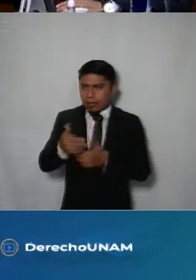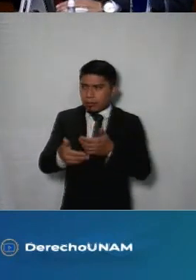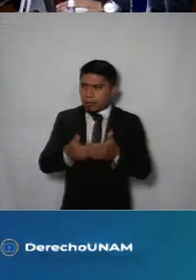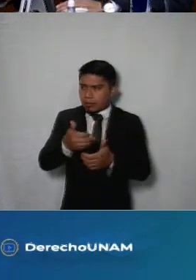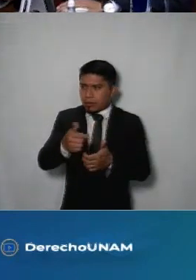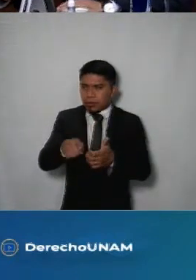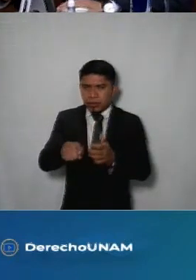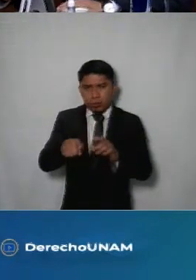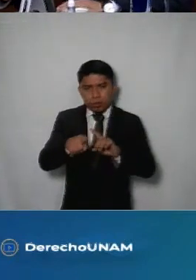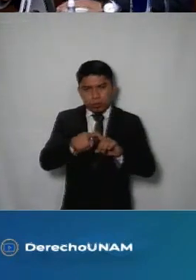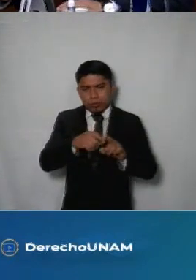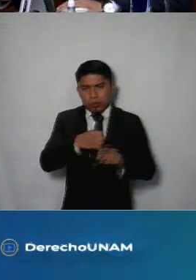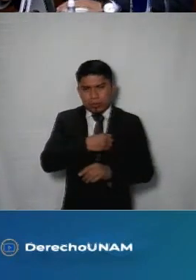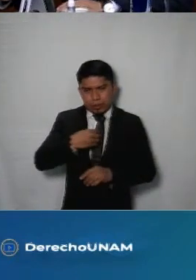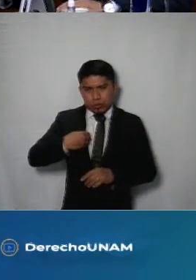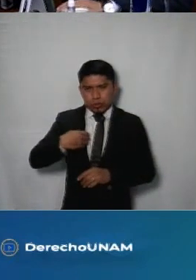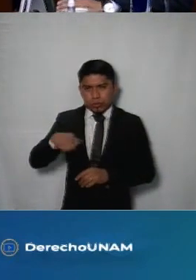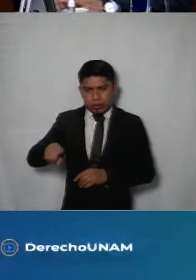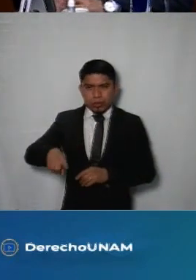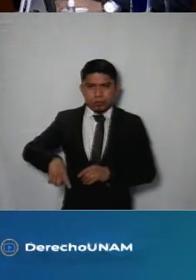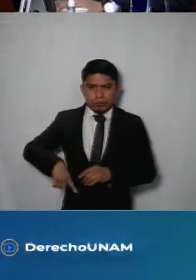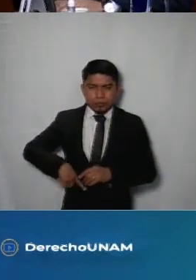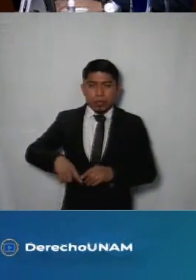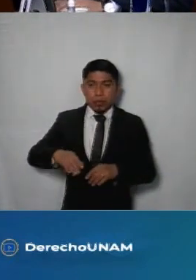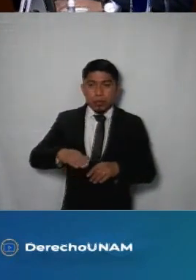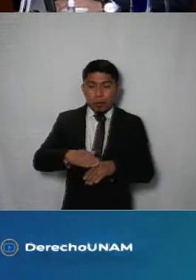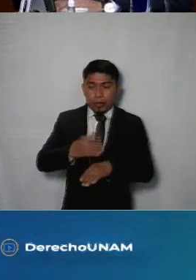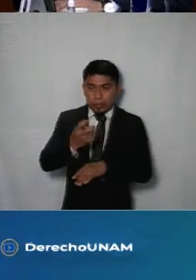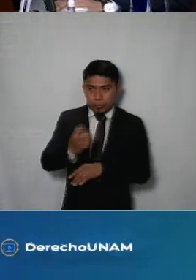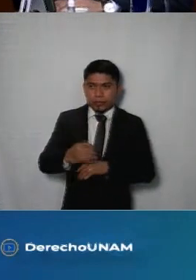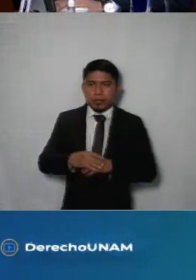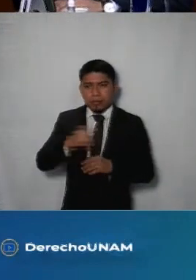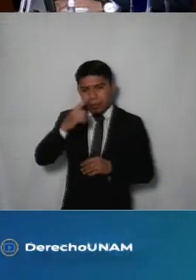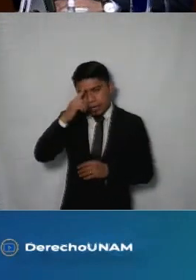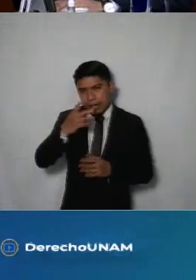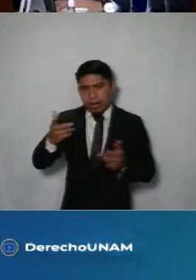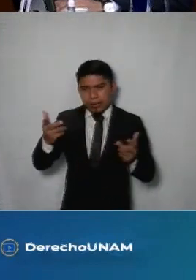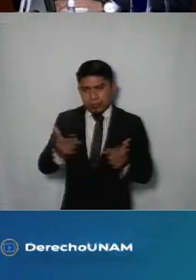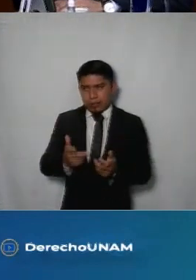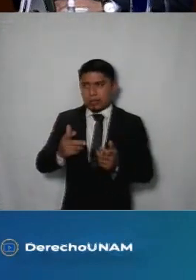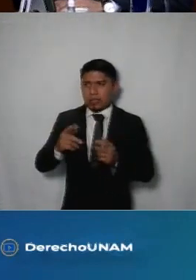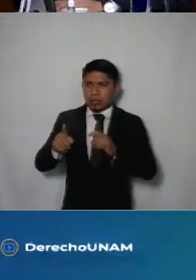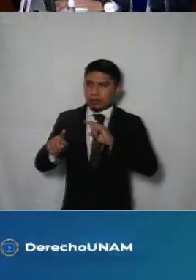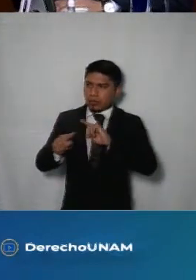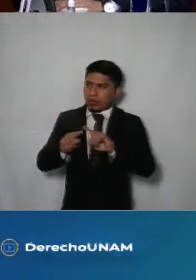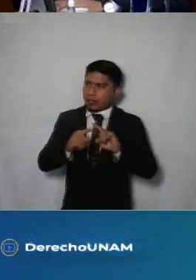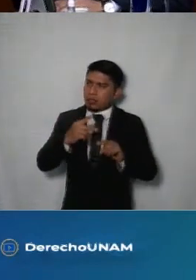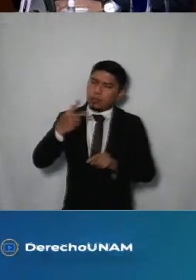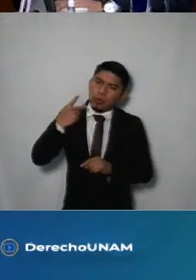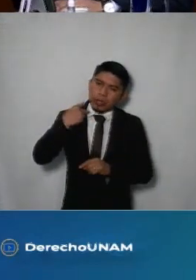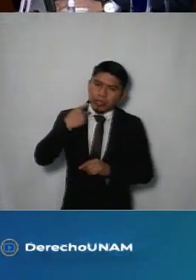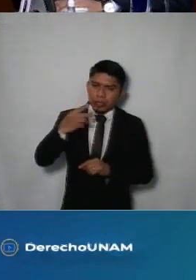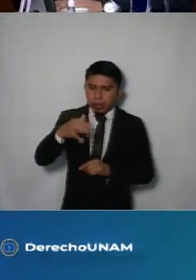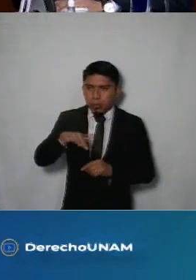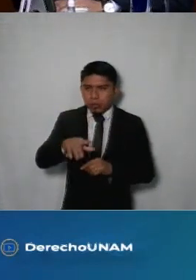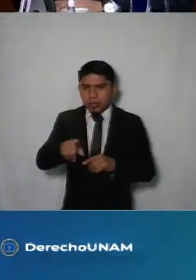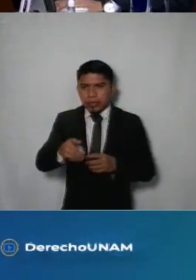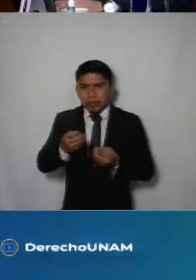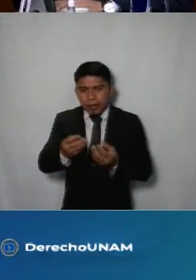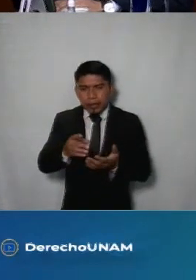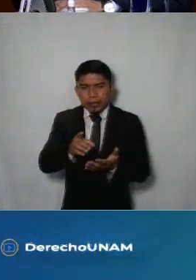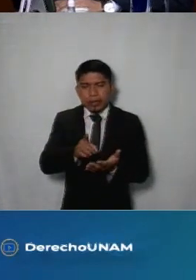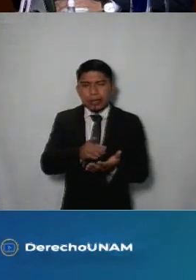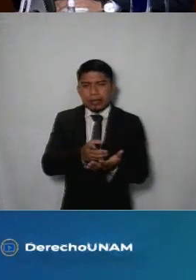cumplimiento de la obligación del Estado por lo anterior para la implementación de acciones o políticas públicas que busquen